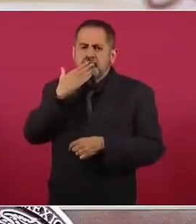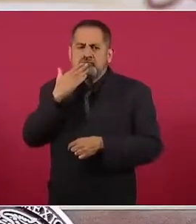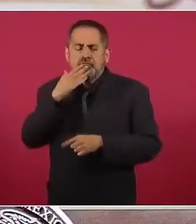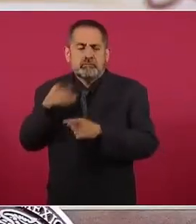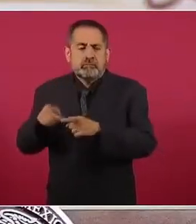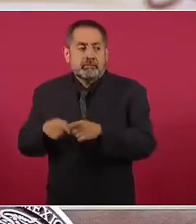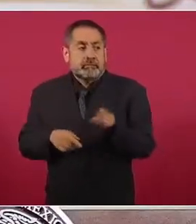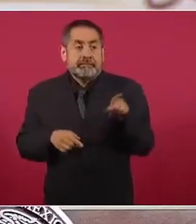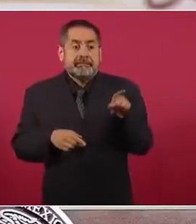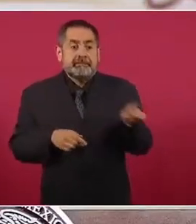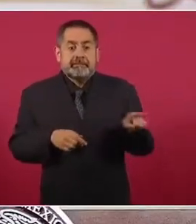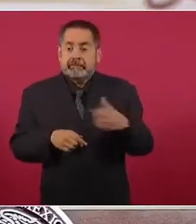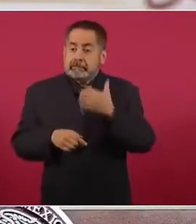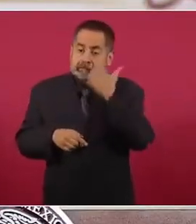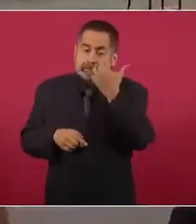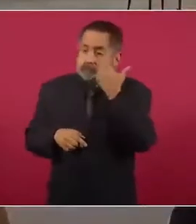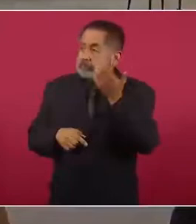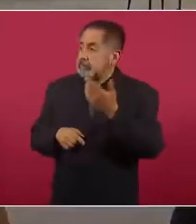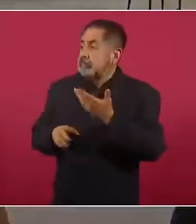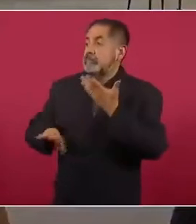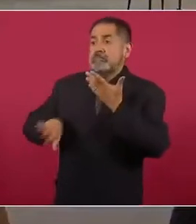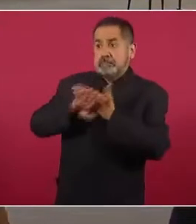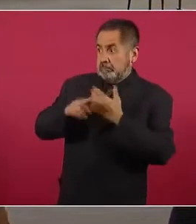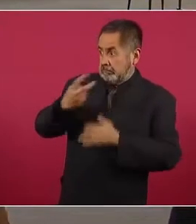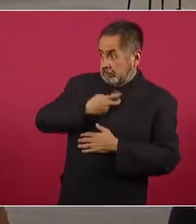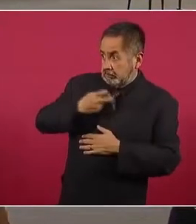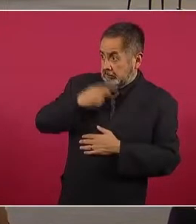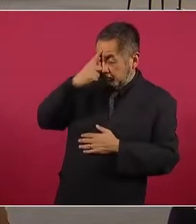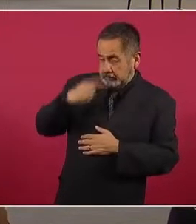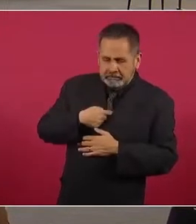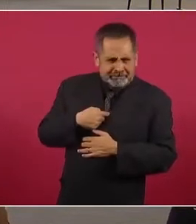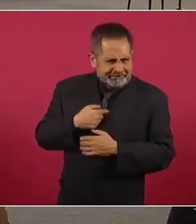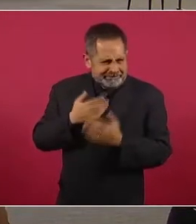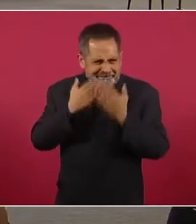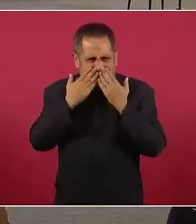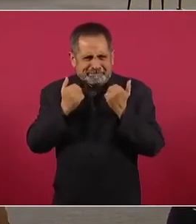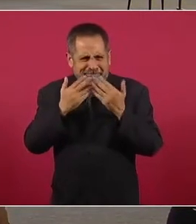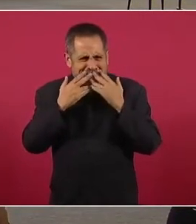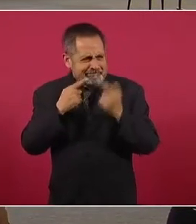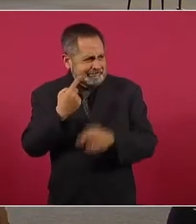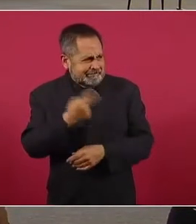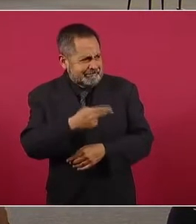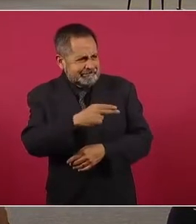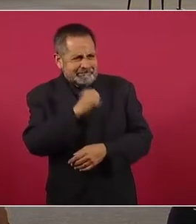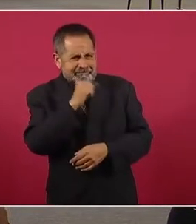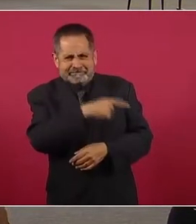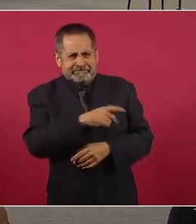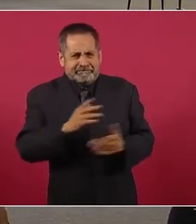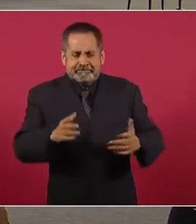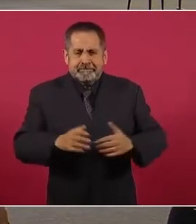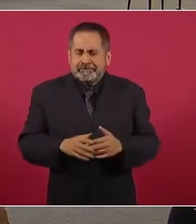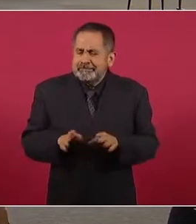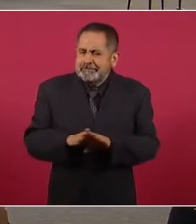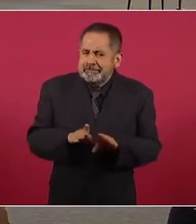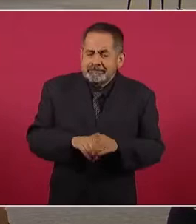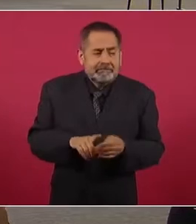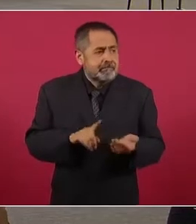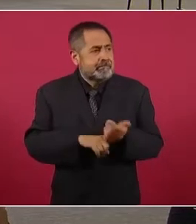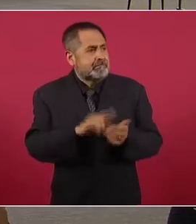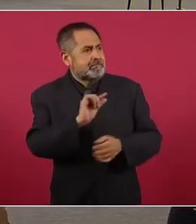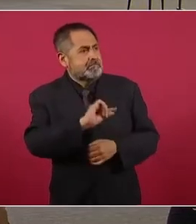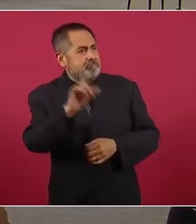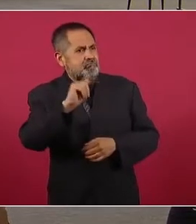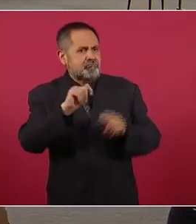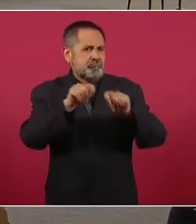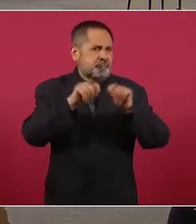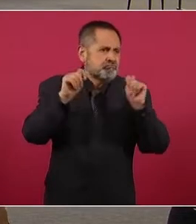se inventa una persecución inexistente. Aquí lo interesante es que gente con grado académico publique este